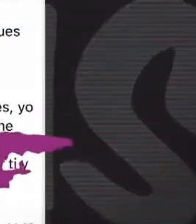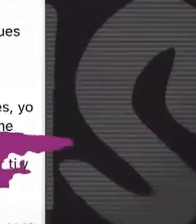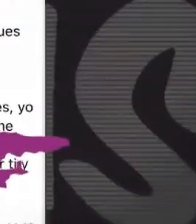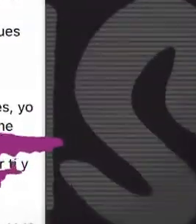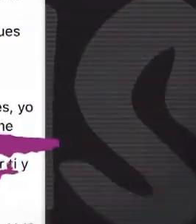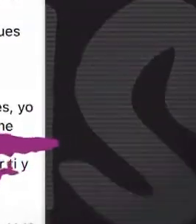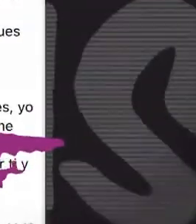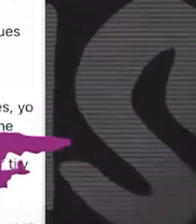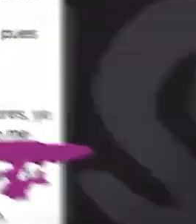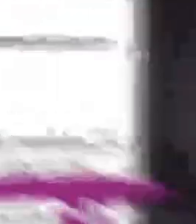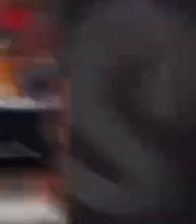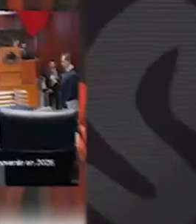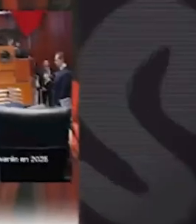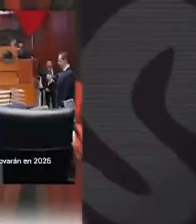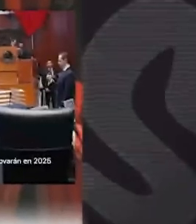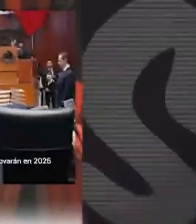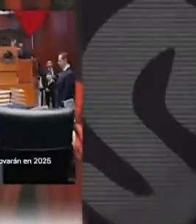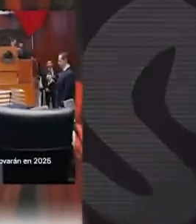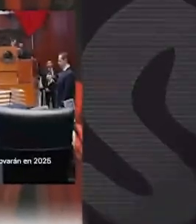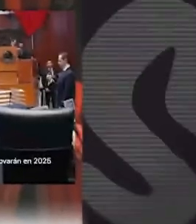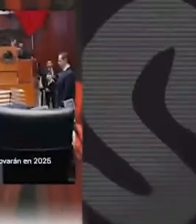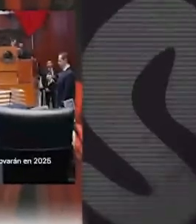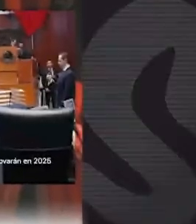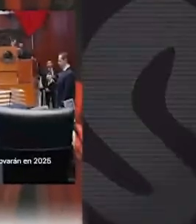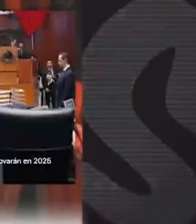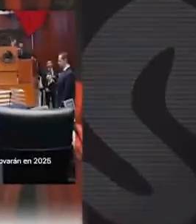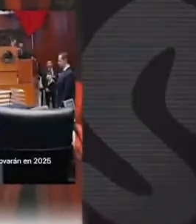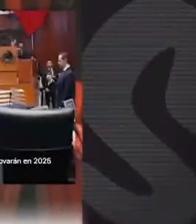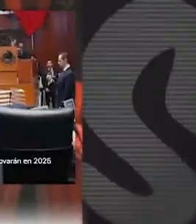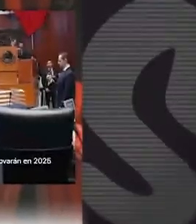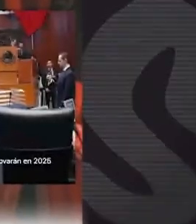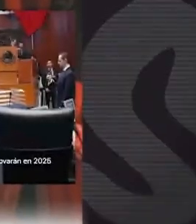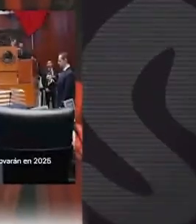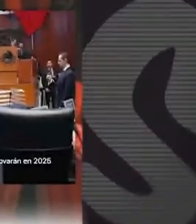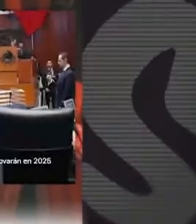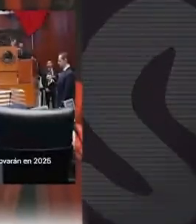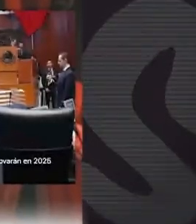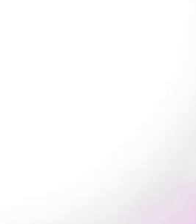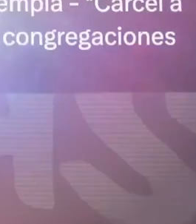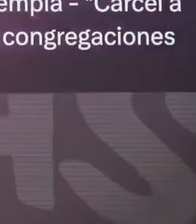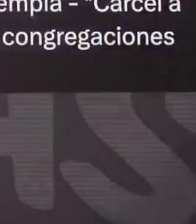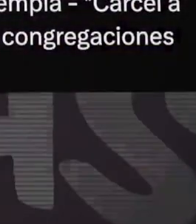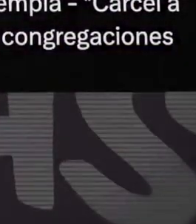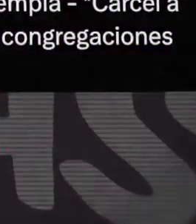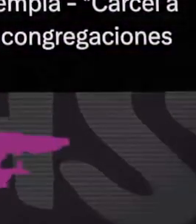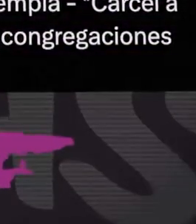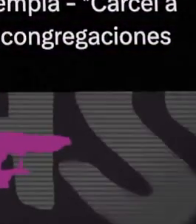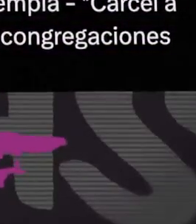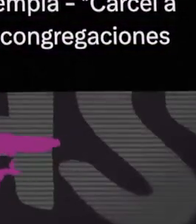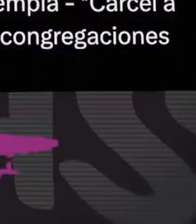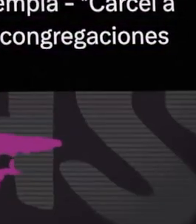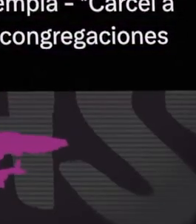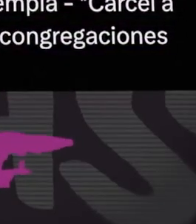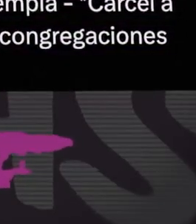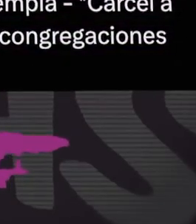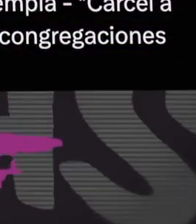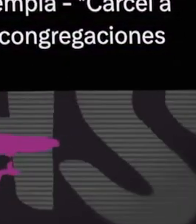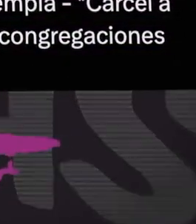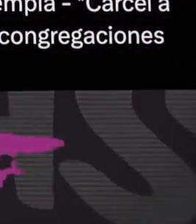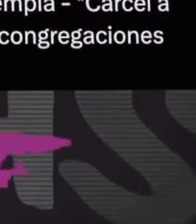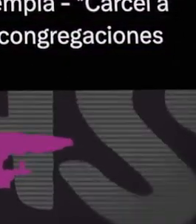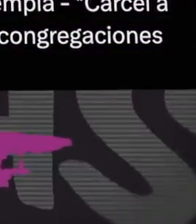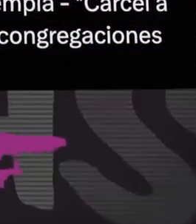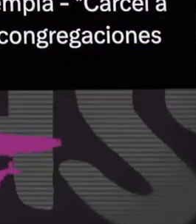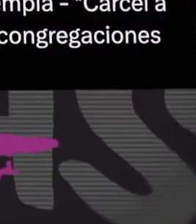Gaceta Oficial del Senado Mexicano no existe ninguna iniciativa similar o de este tipo. Esta mentira circula en mensajes